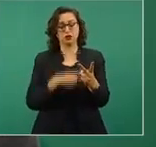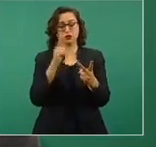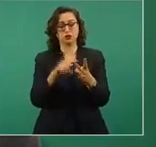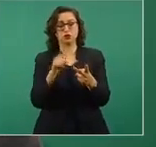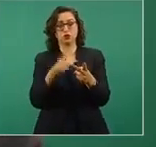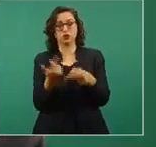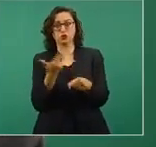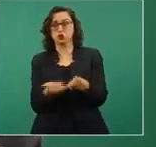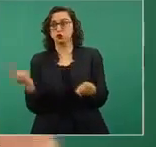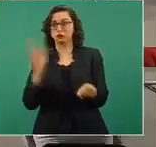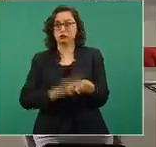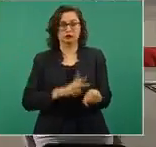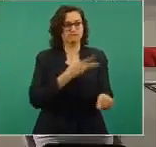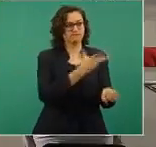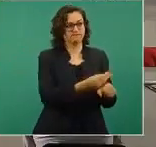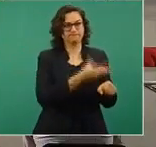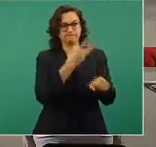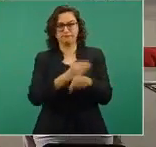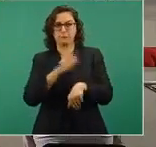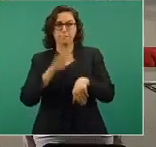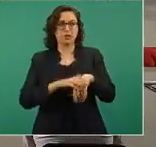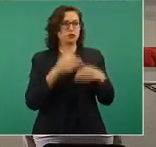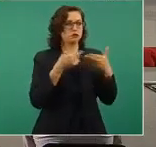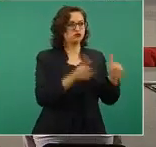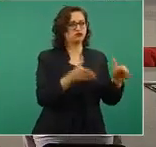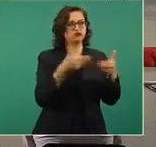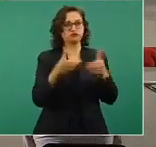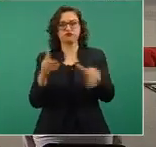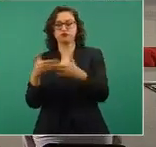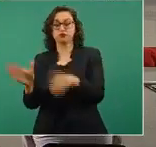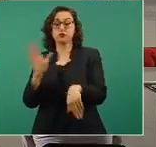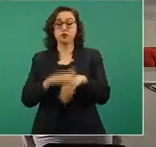personas que en su momento necesitaron y demandaron atención médica.